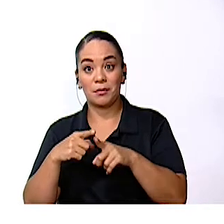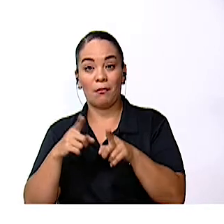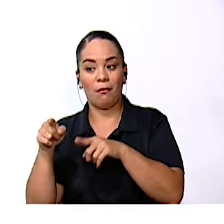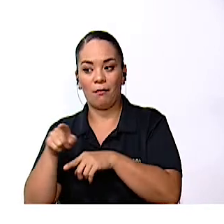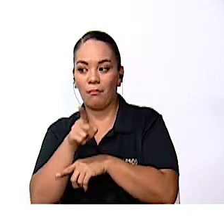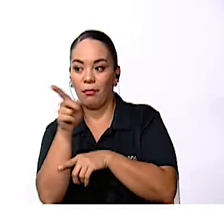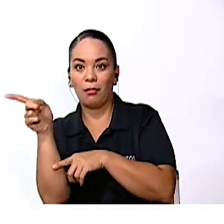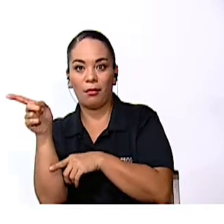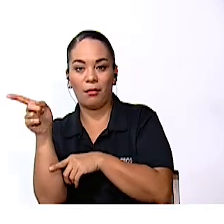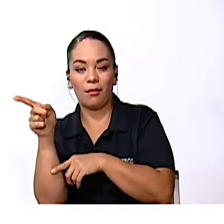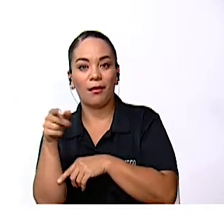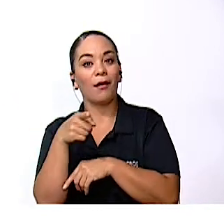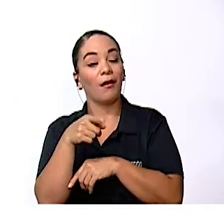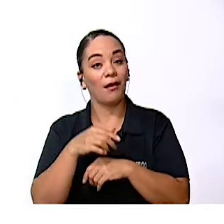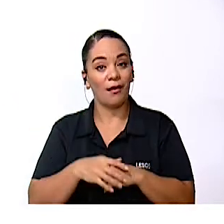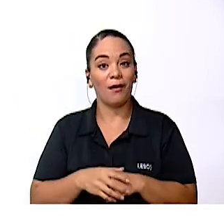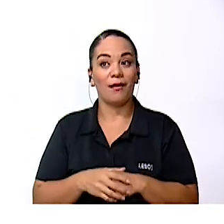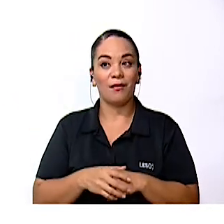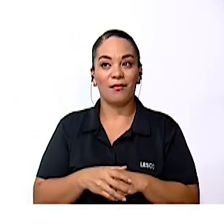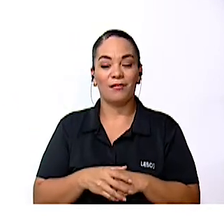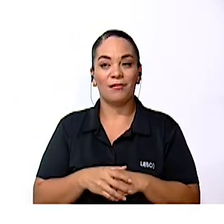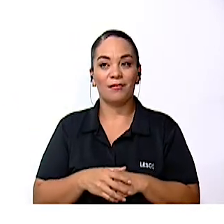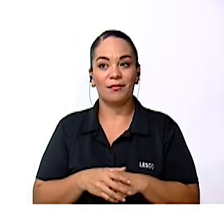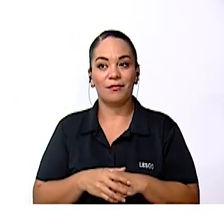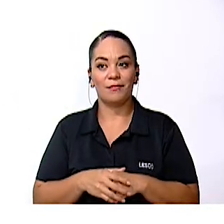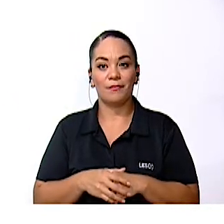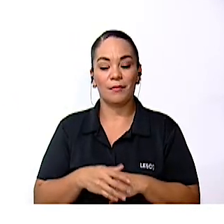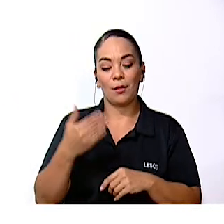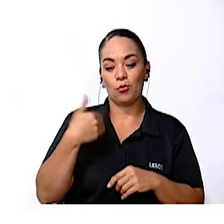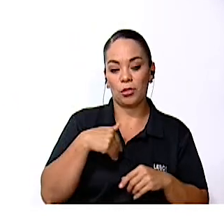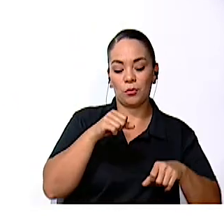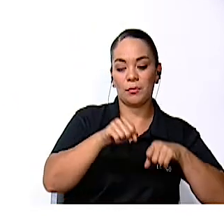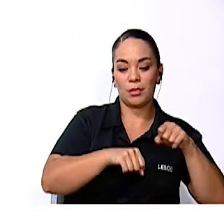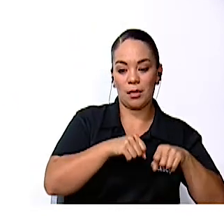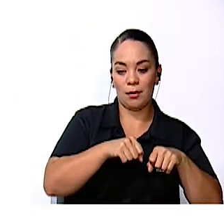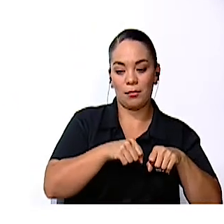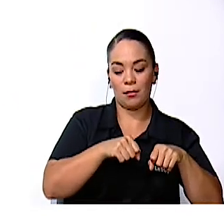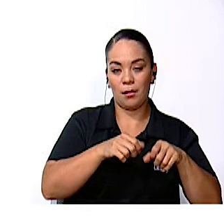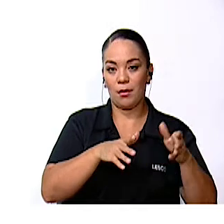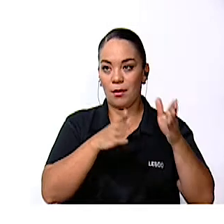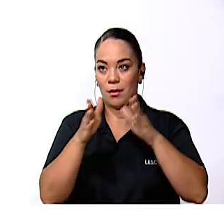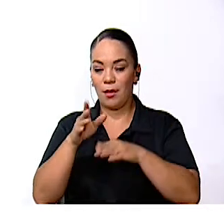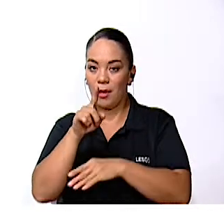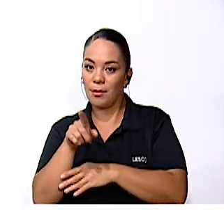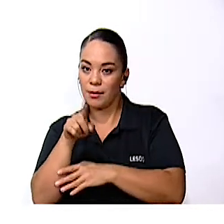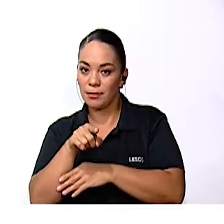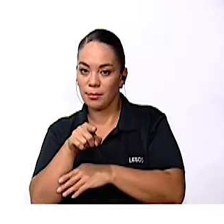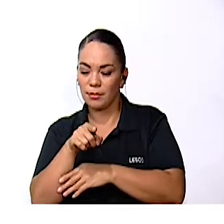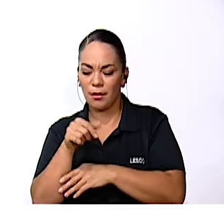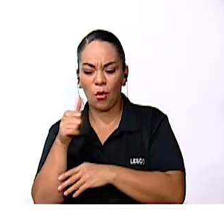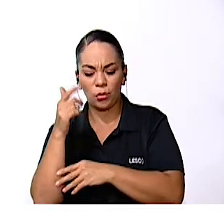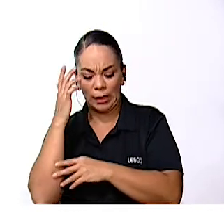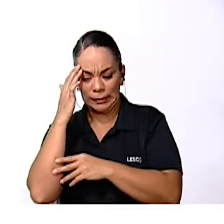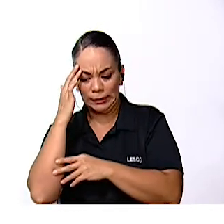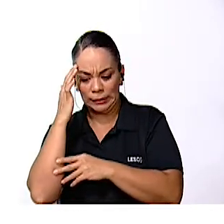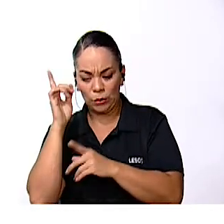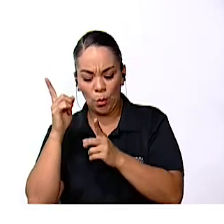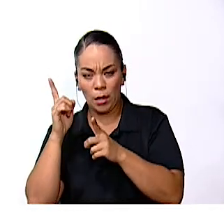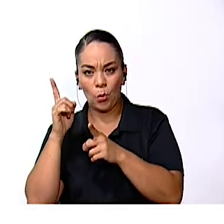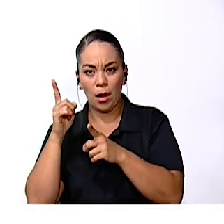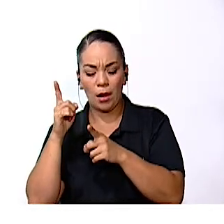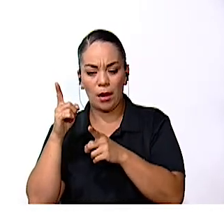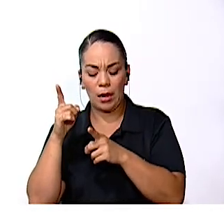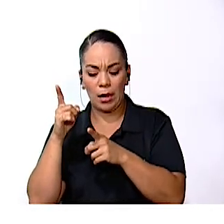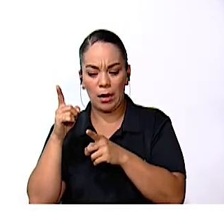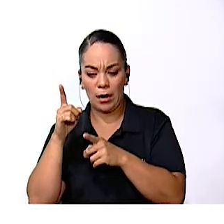¿Viste? Ahora tú muchacho en bicicleta X Y cuál era la otra Señala a la